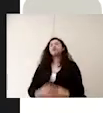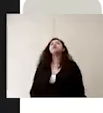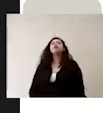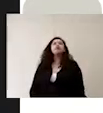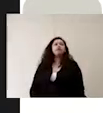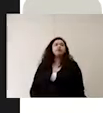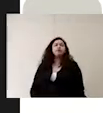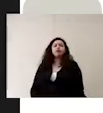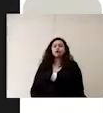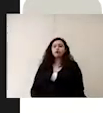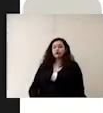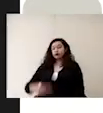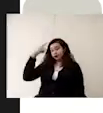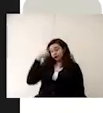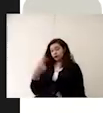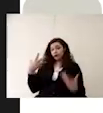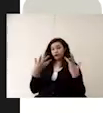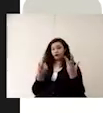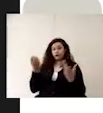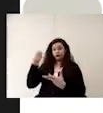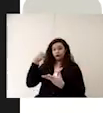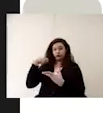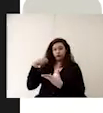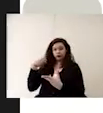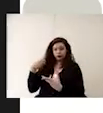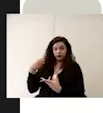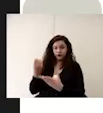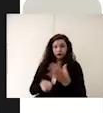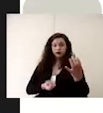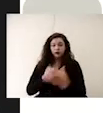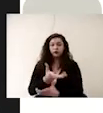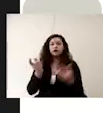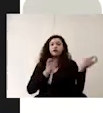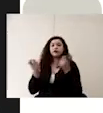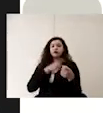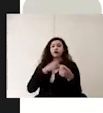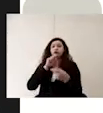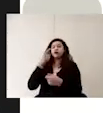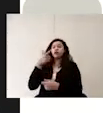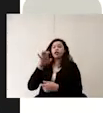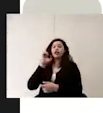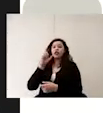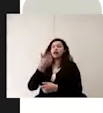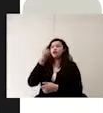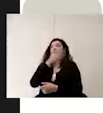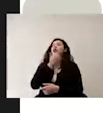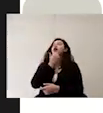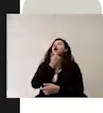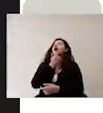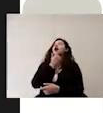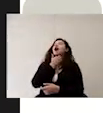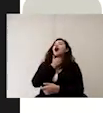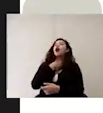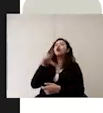en cuanto al control de egreso al egreso también debemos aplicar gel con base de alcohol de al menos 70%